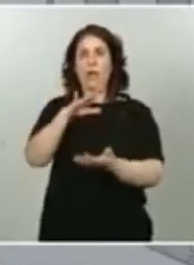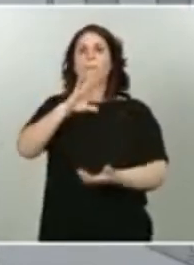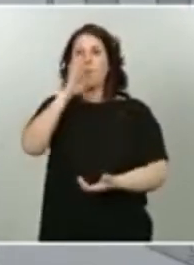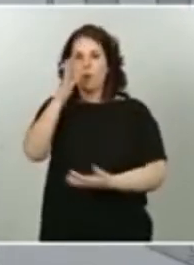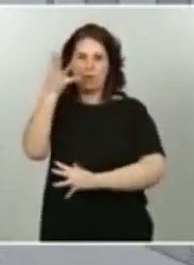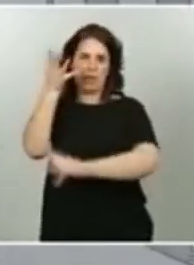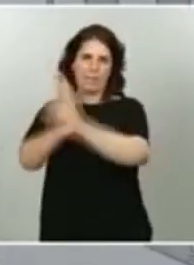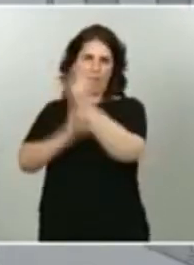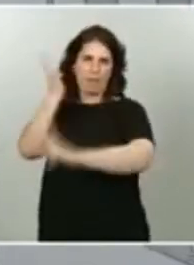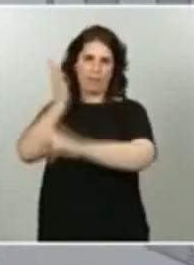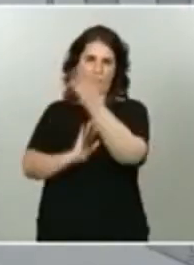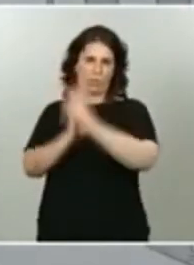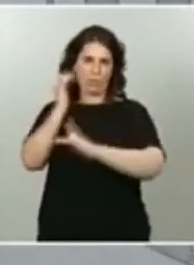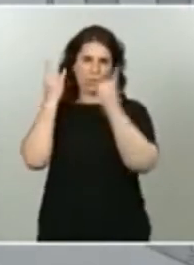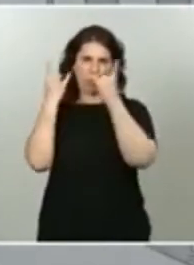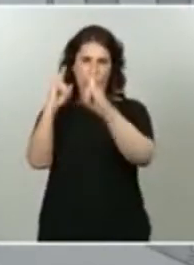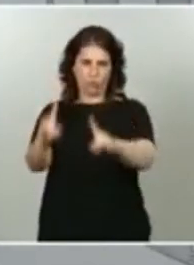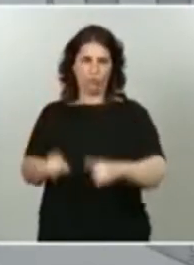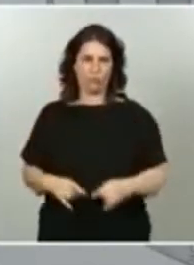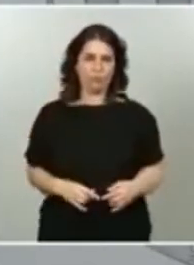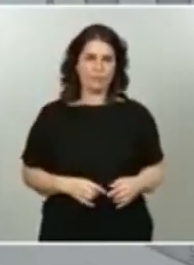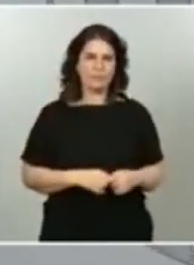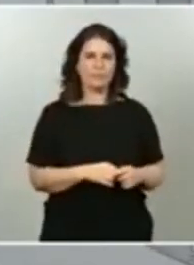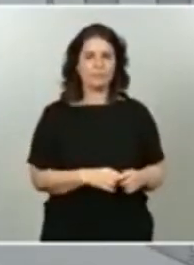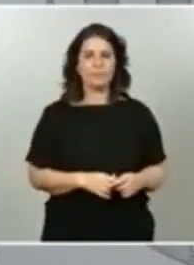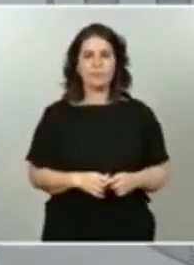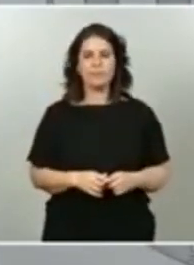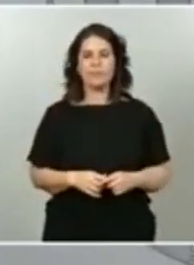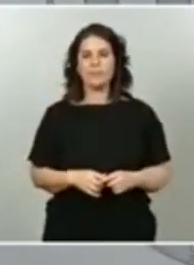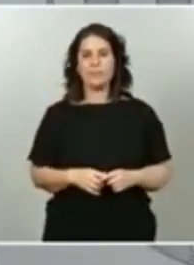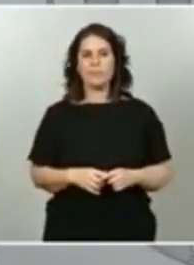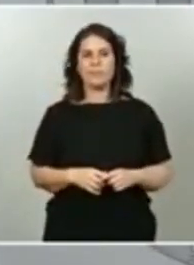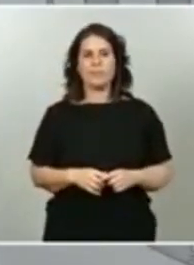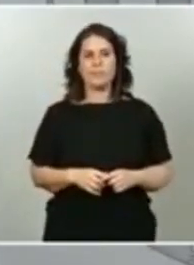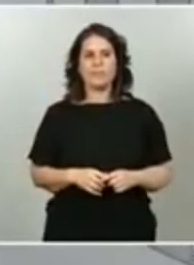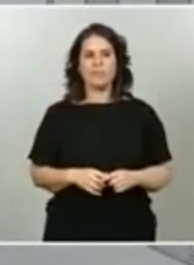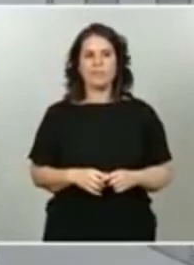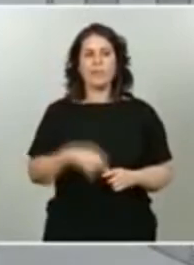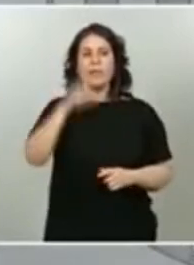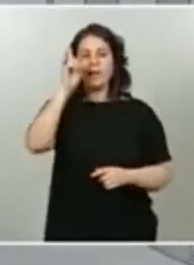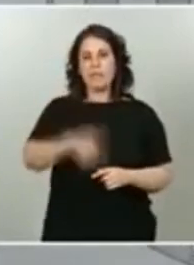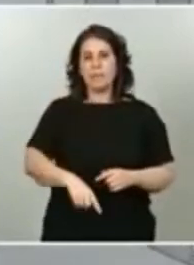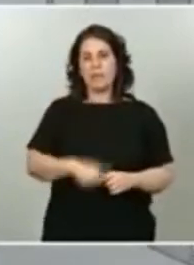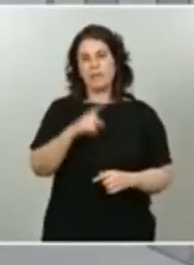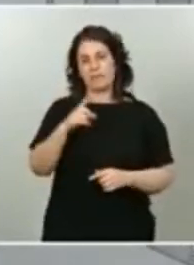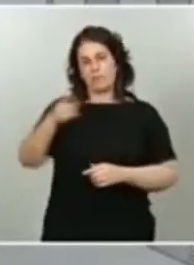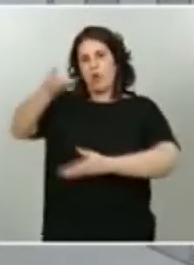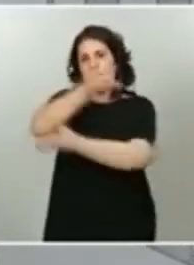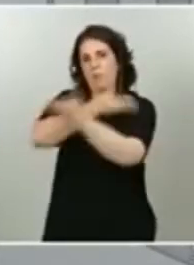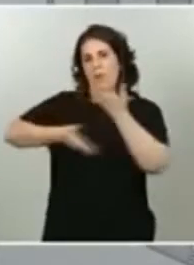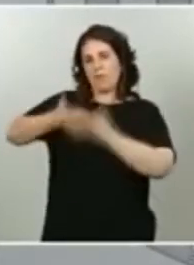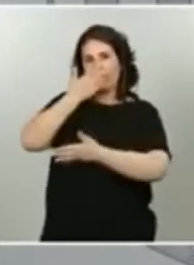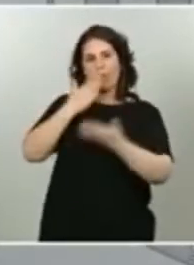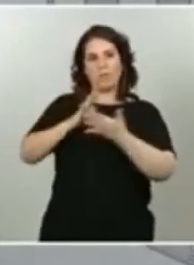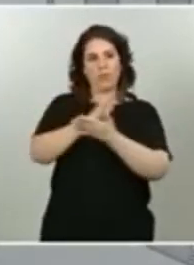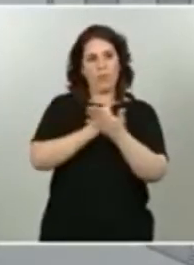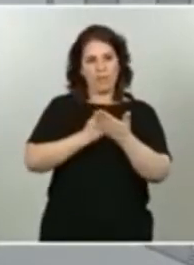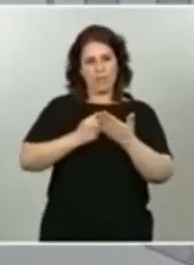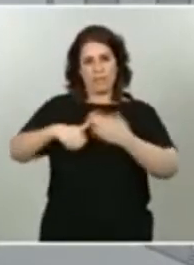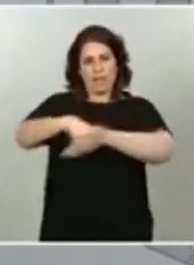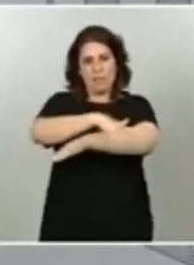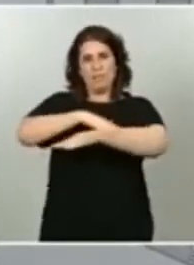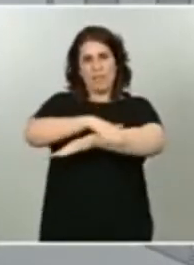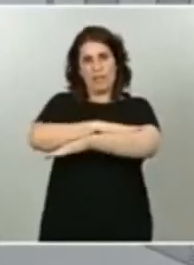forestales en nuestro país y también con la necesaria colaboración de todas las Administraciones que estamos implicadas